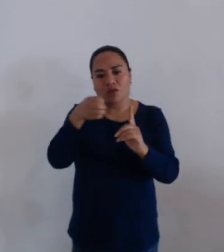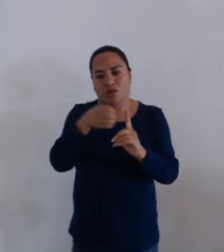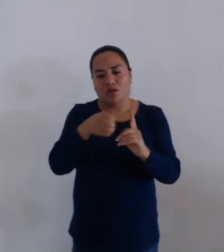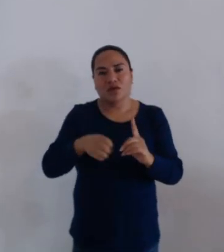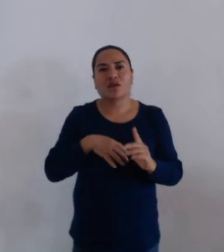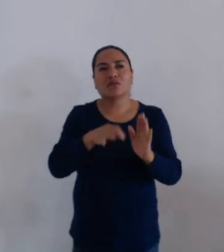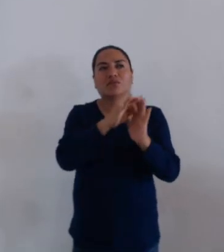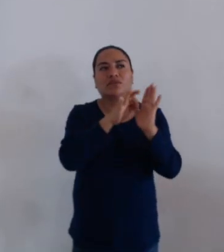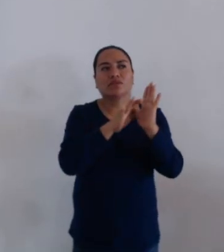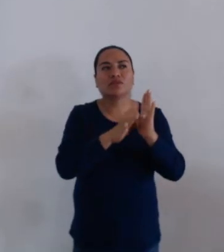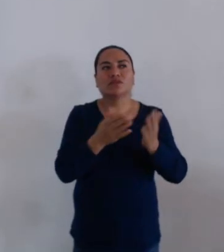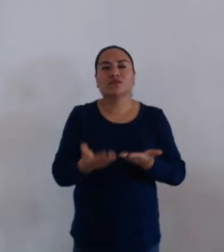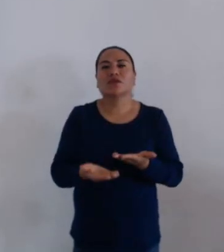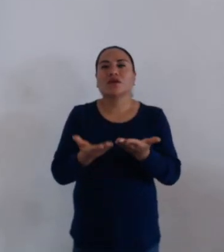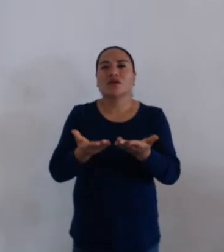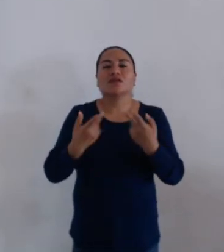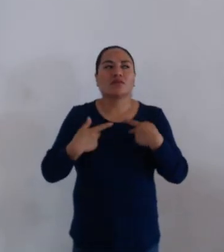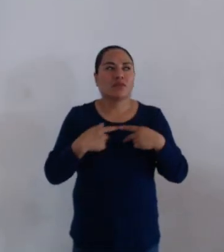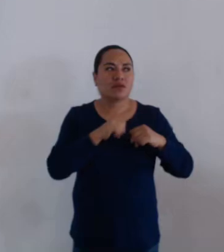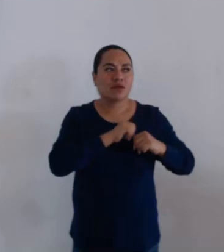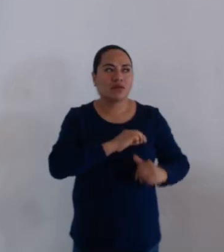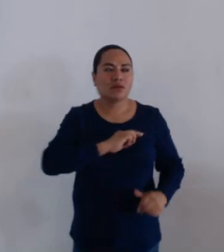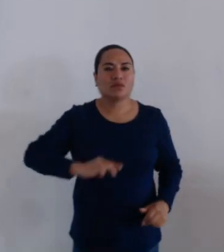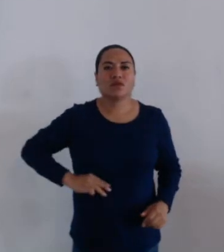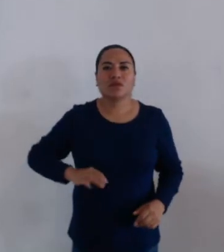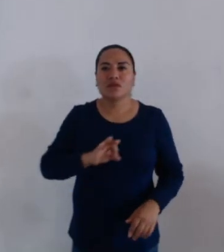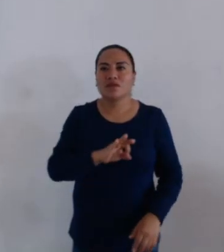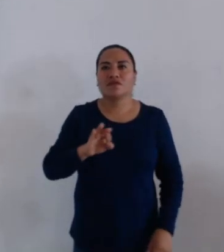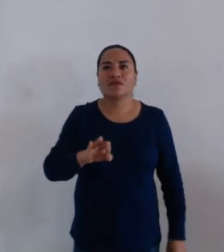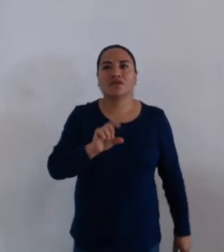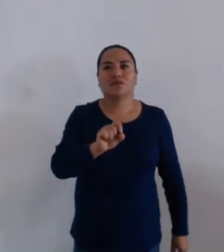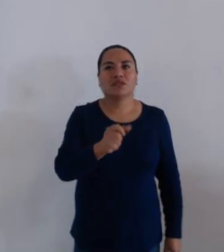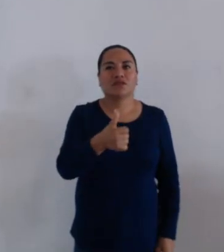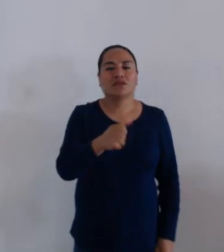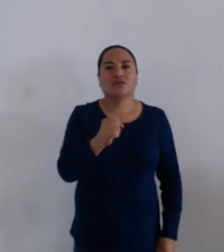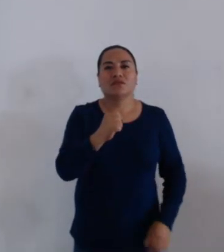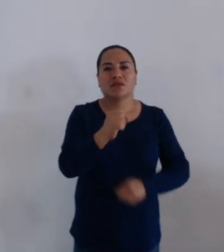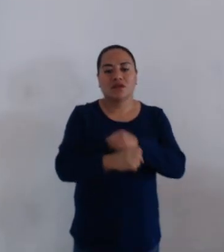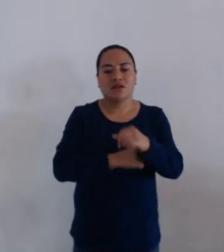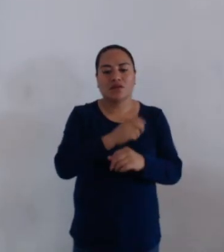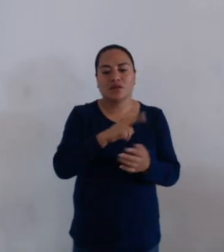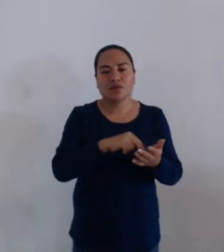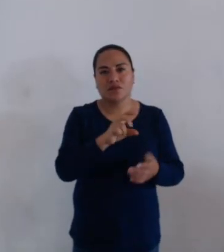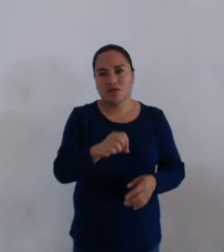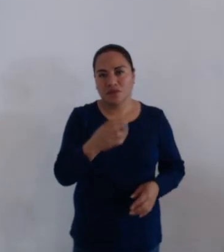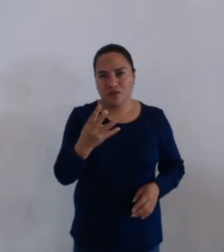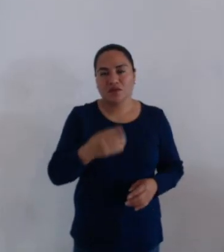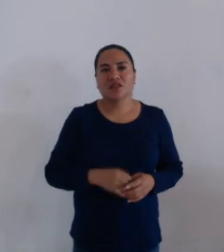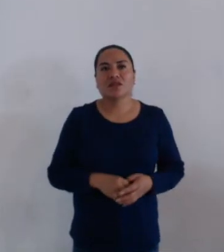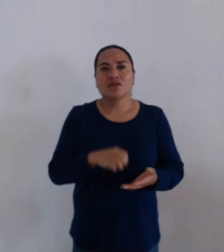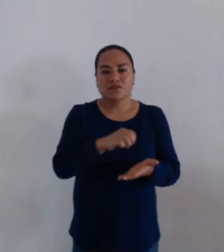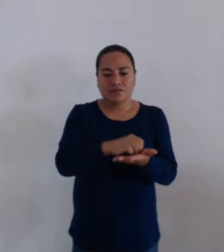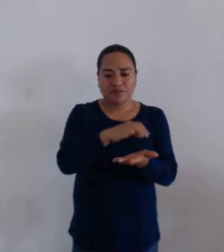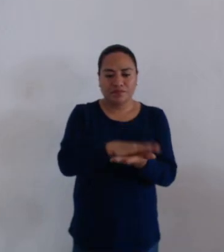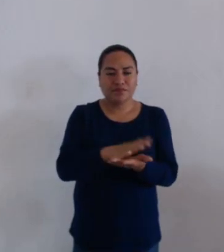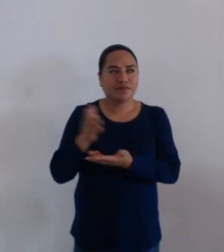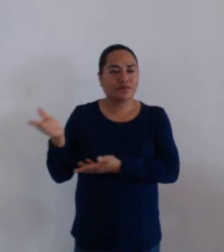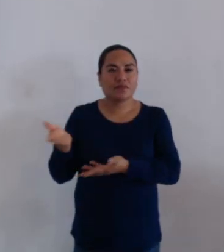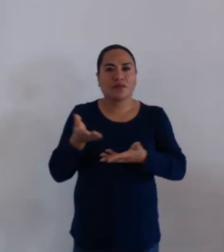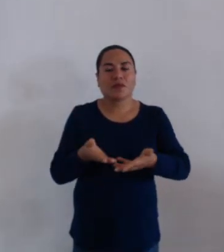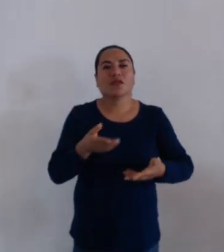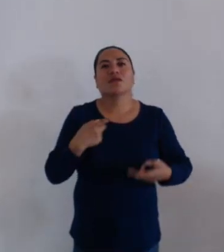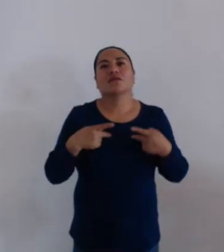se sujetará la sesión ordinaria de Cabildo, de fecha 26 de septiembre del año 2024. Se registra la asistencia del